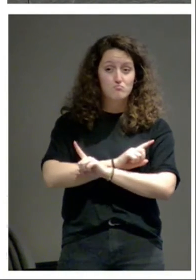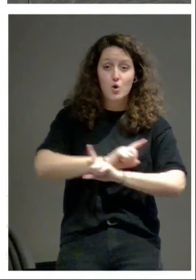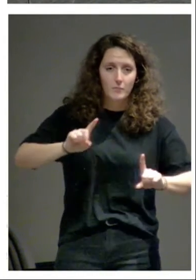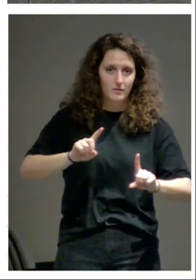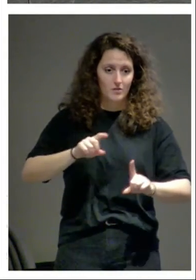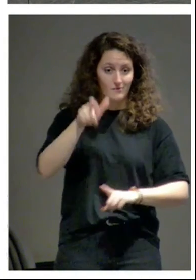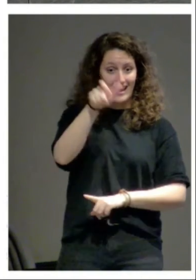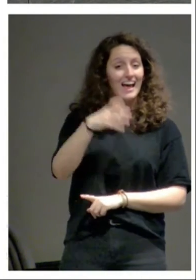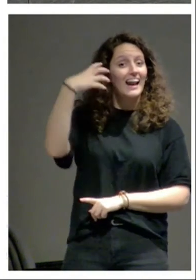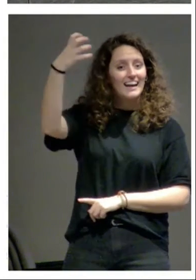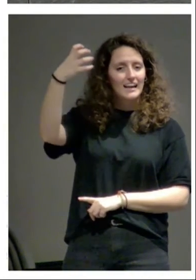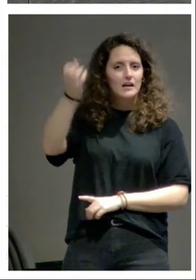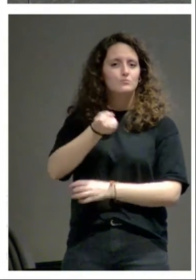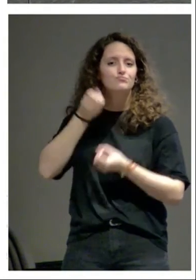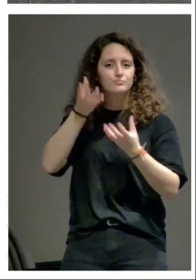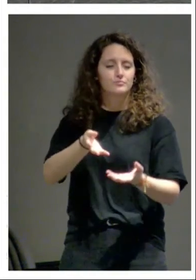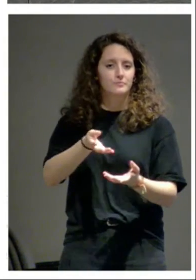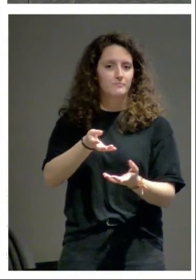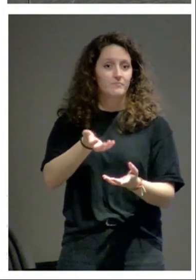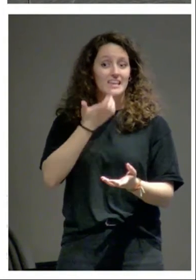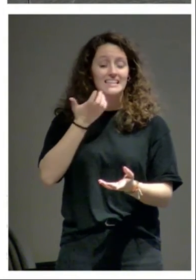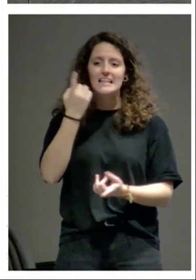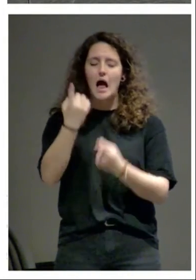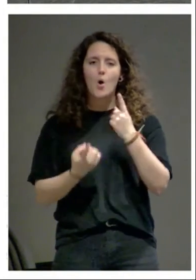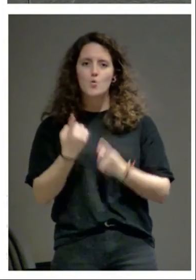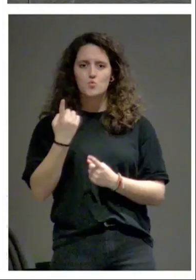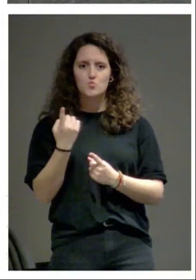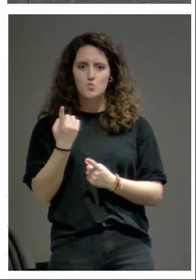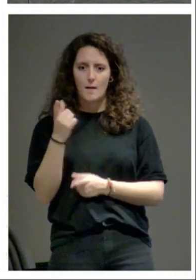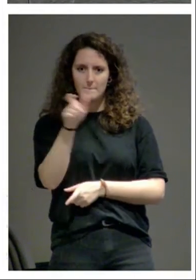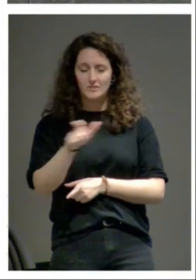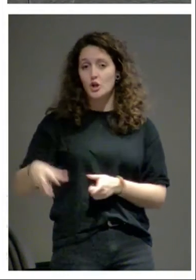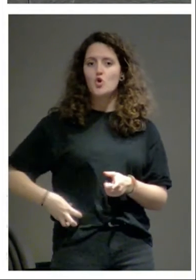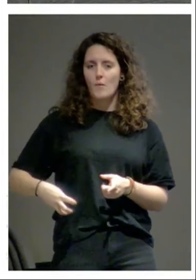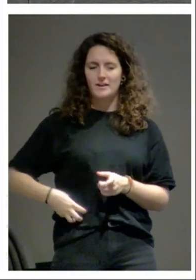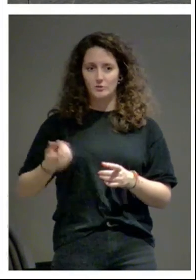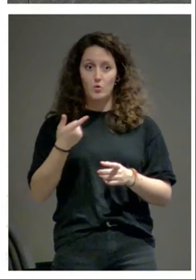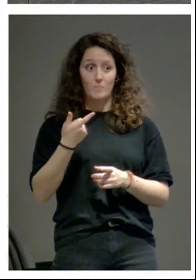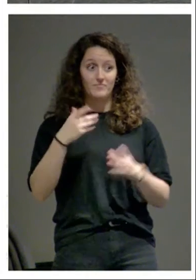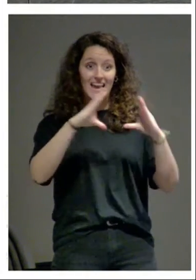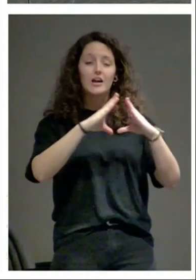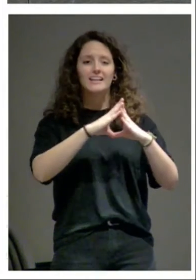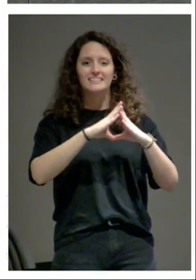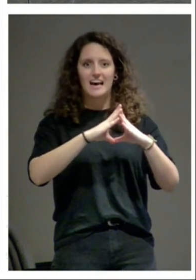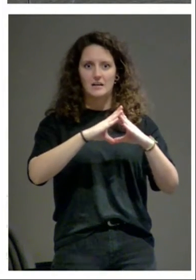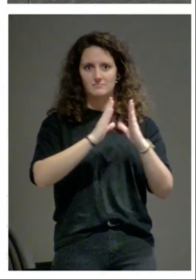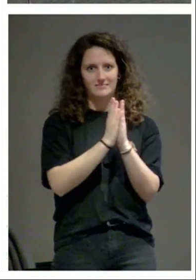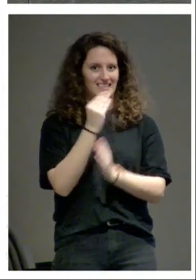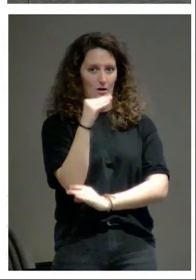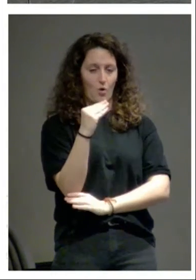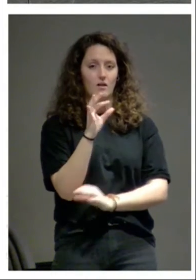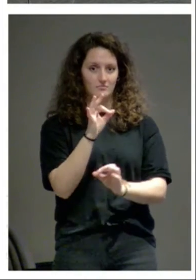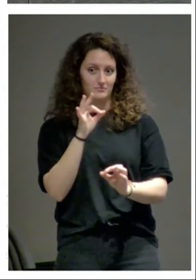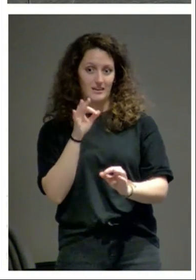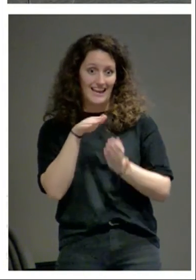rey declaró que si alguien si los nobles se enterraban ahí en una iglesia sanjuanista si los